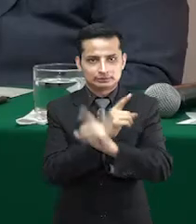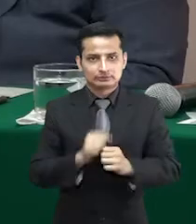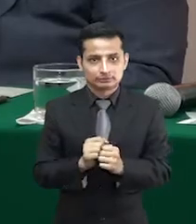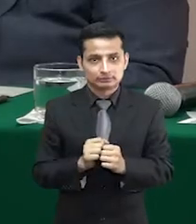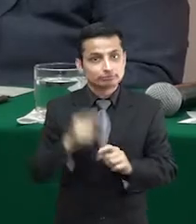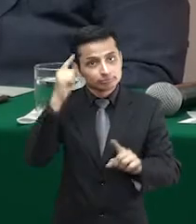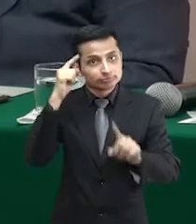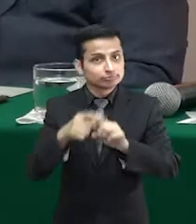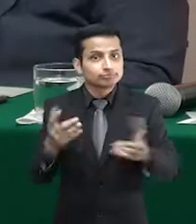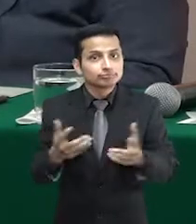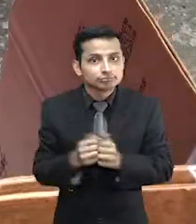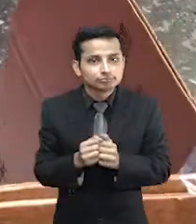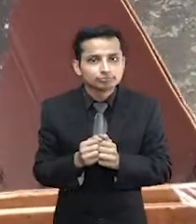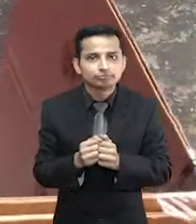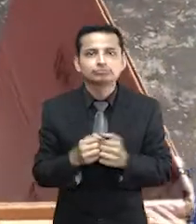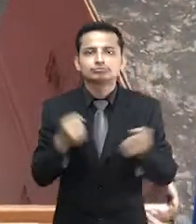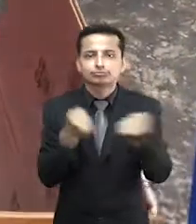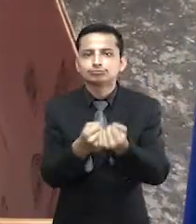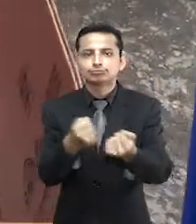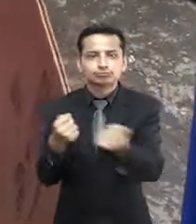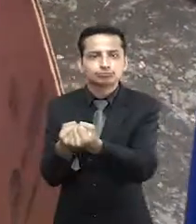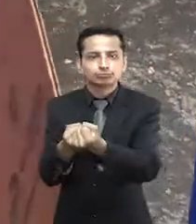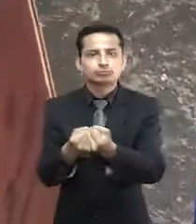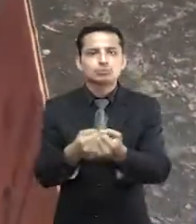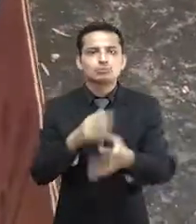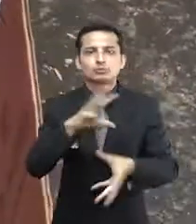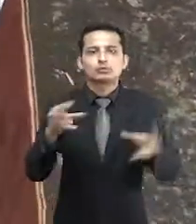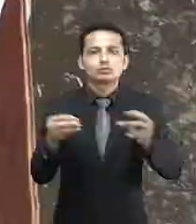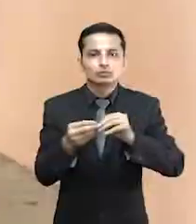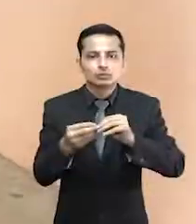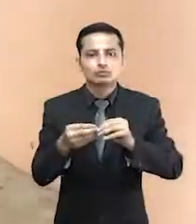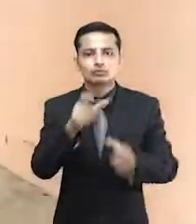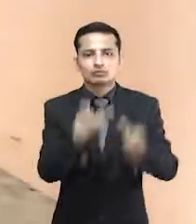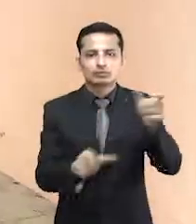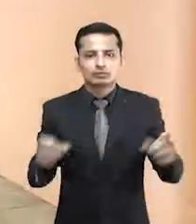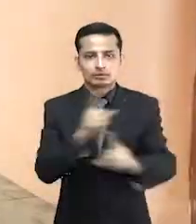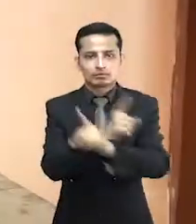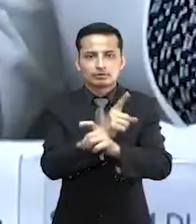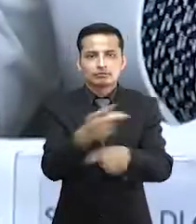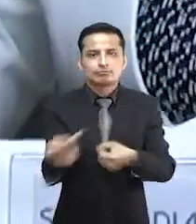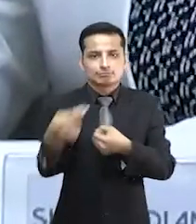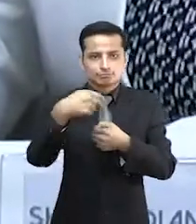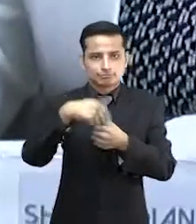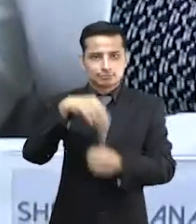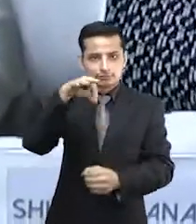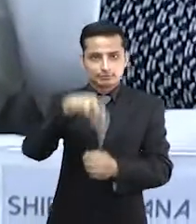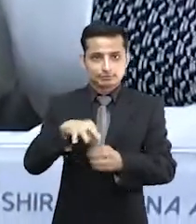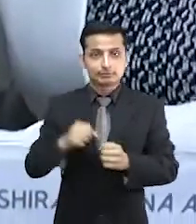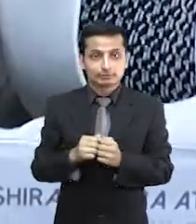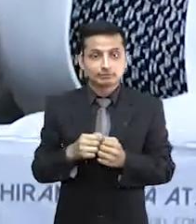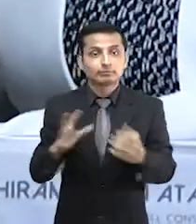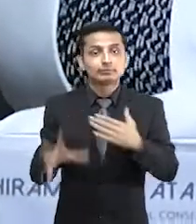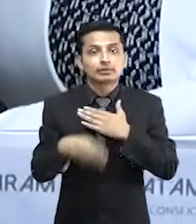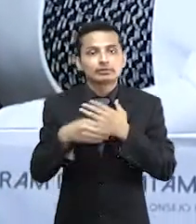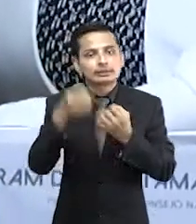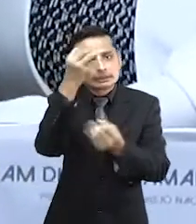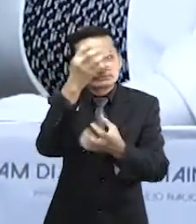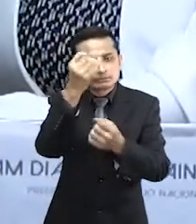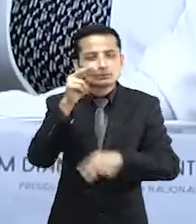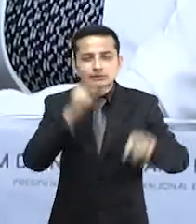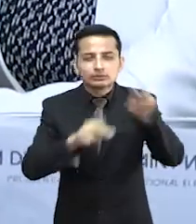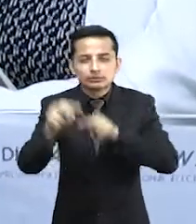El objetivo de este acuerdo es fortalecer la participación democrática de las personas con discapacidad. Además, recibieron el informe de